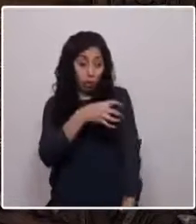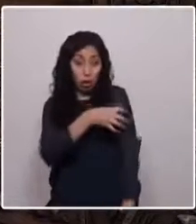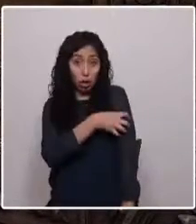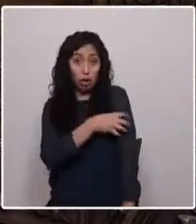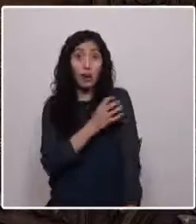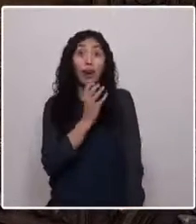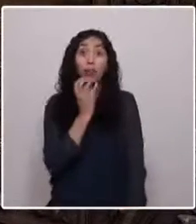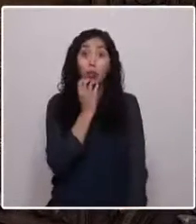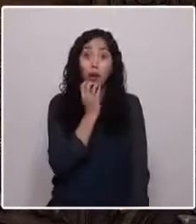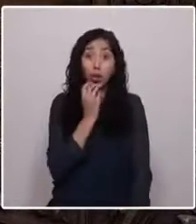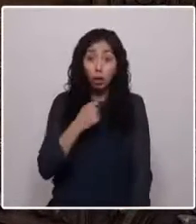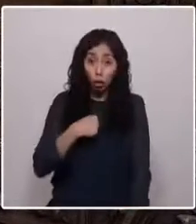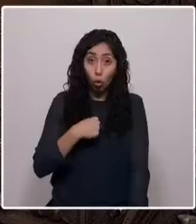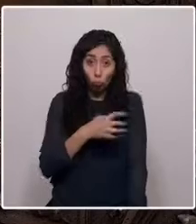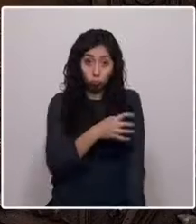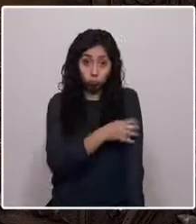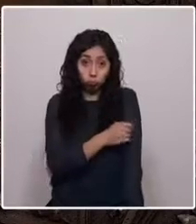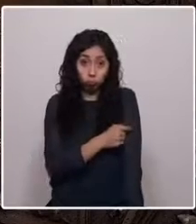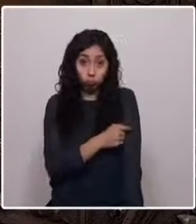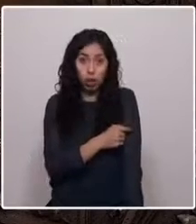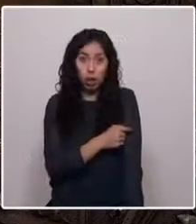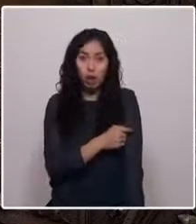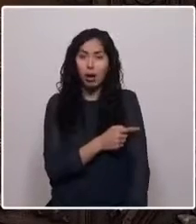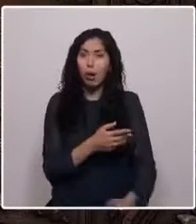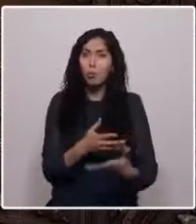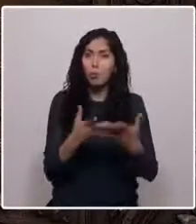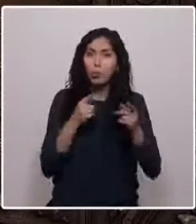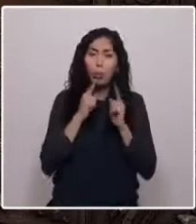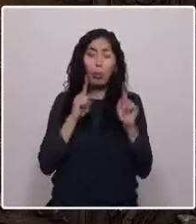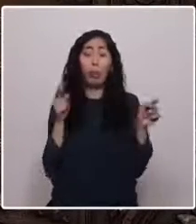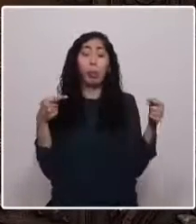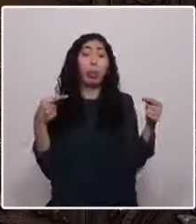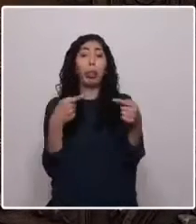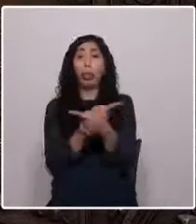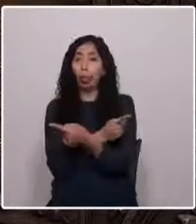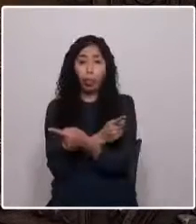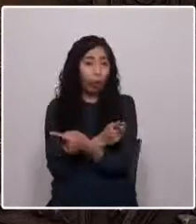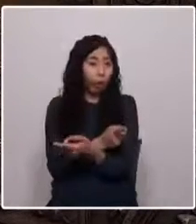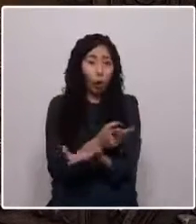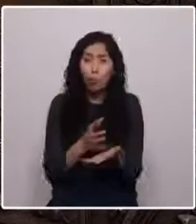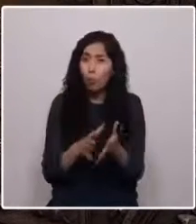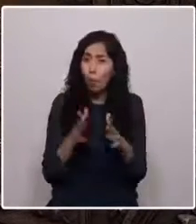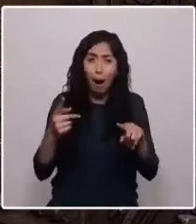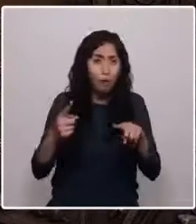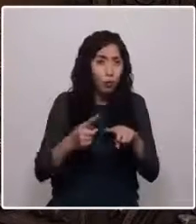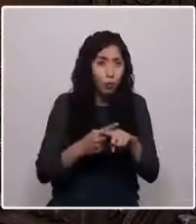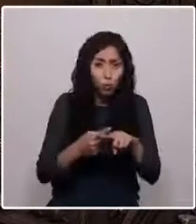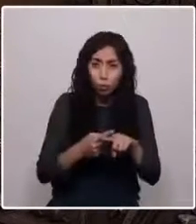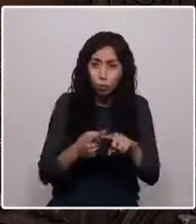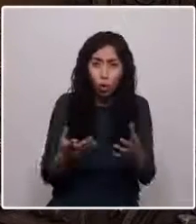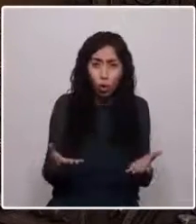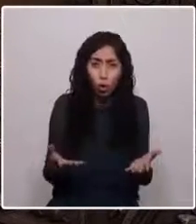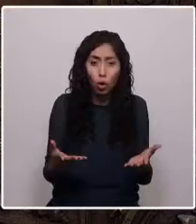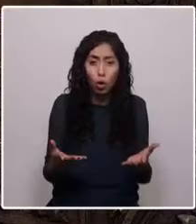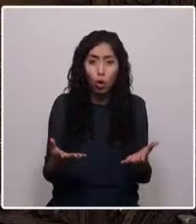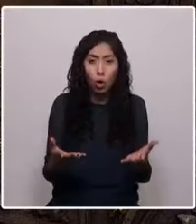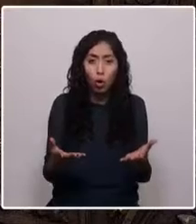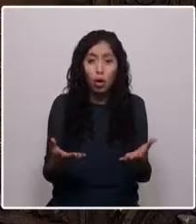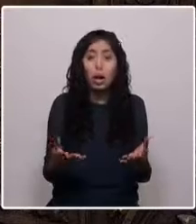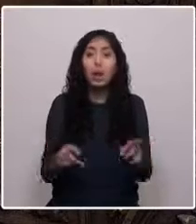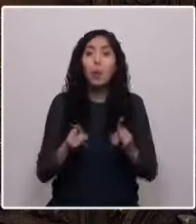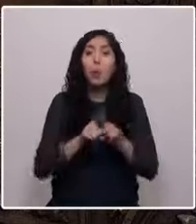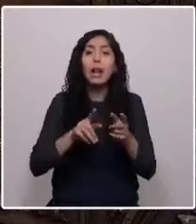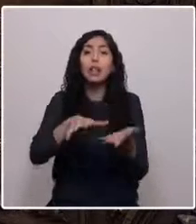de donde provengo, se dan las más grandes contradicciones o el más grande de los abusos. Hoy nos dicen zonas de